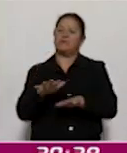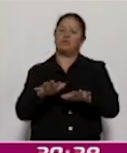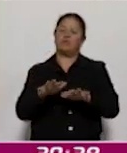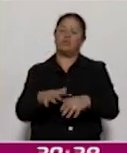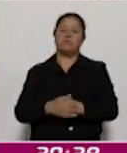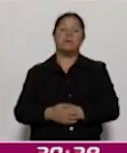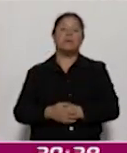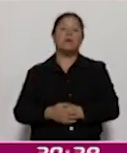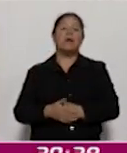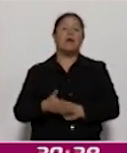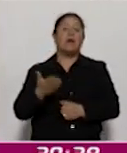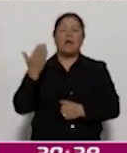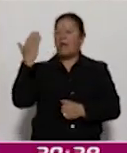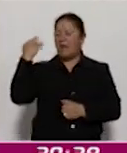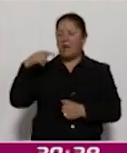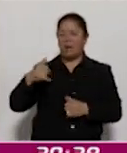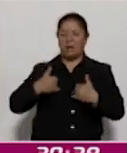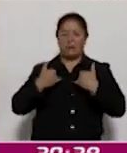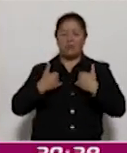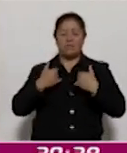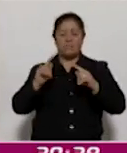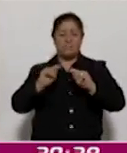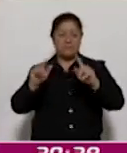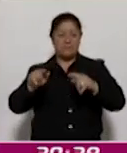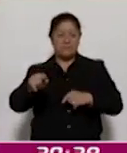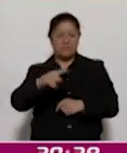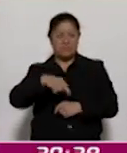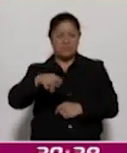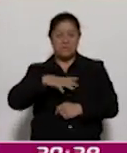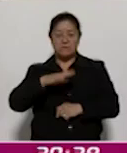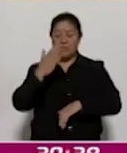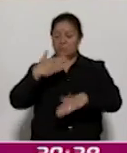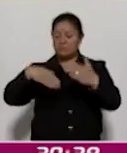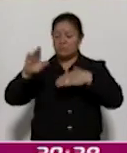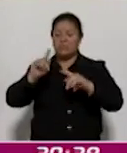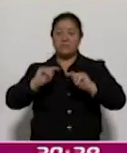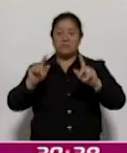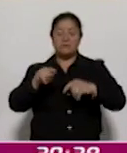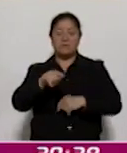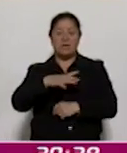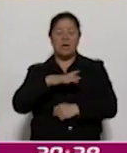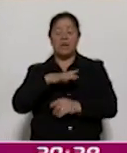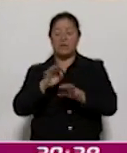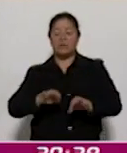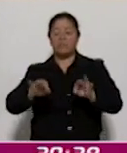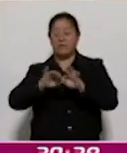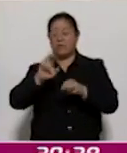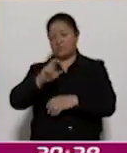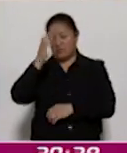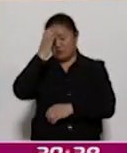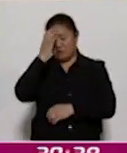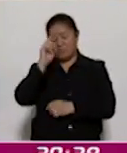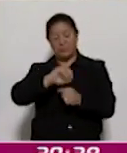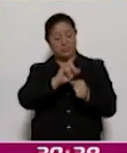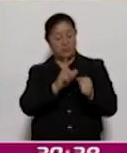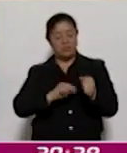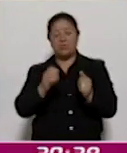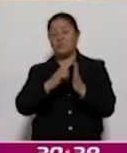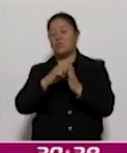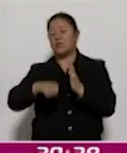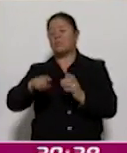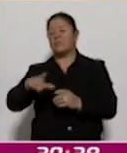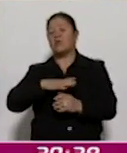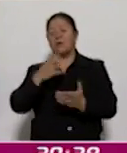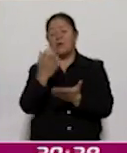años, jóvenes talentos tlaxcaltecas han puesto en alto el nombre del estado al obtener importantes reconocimientos nacionales como el Premio